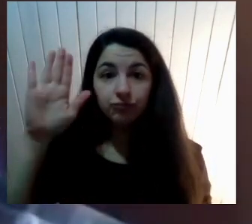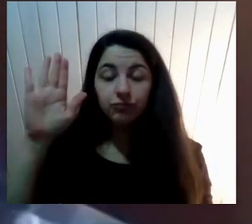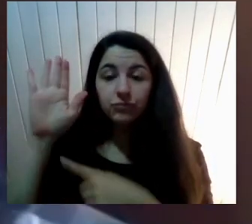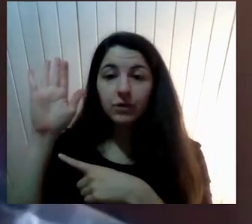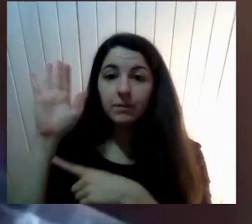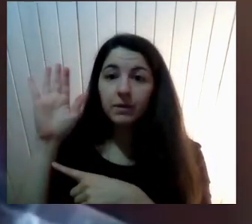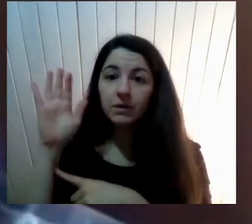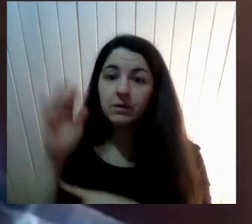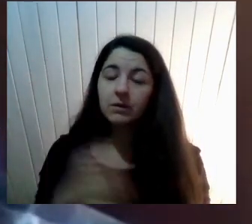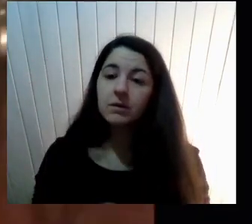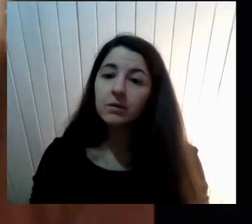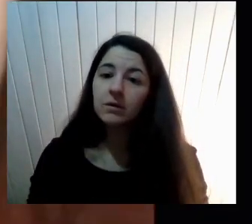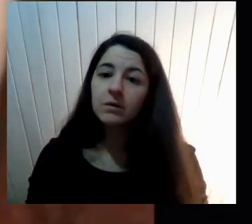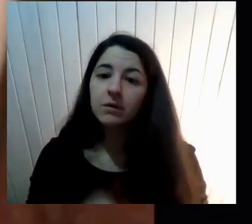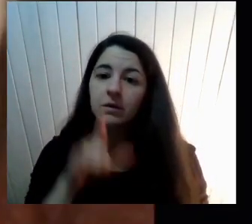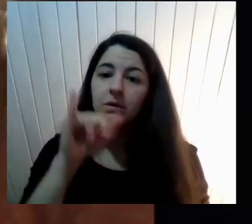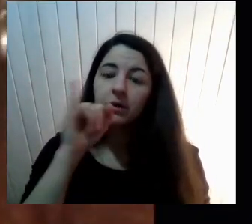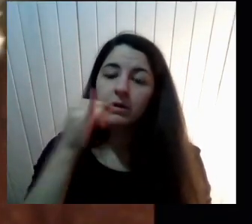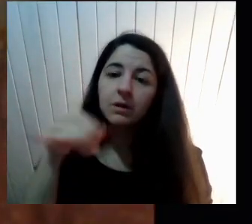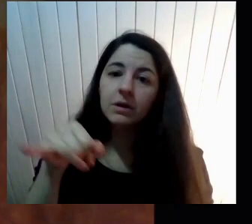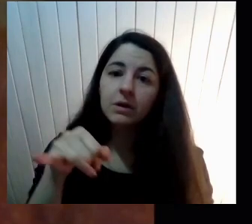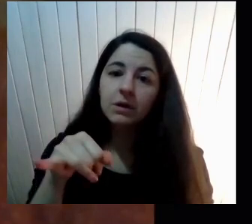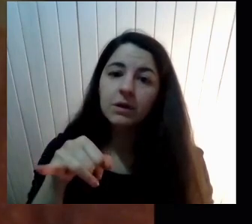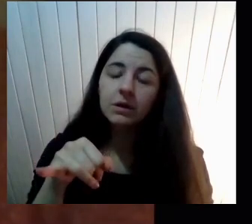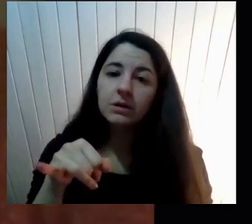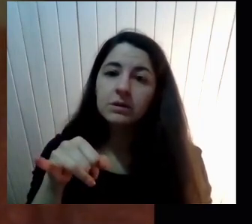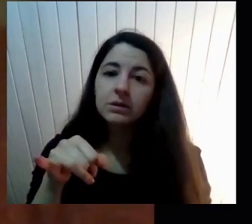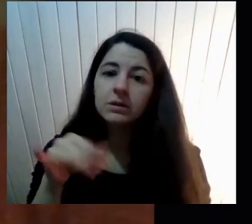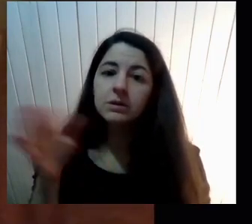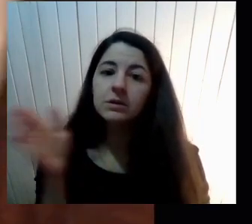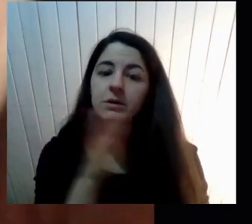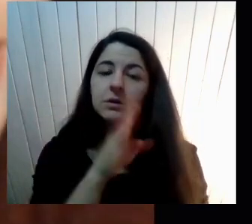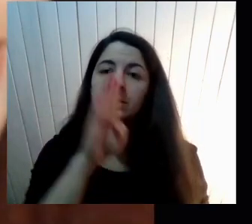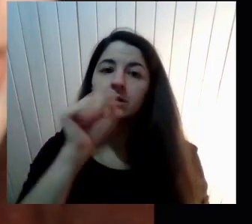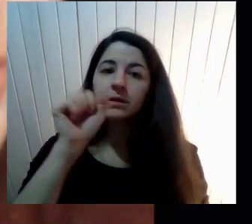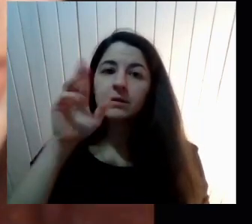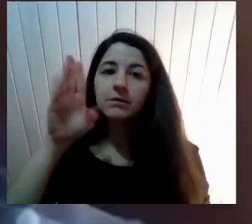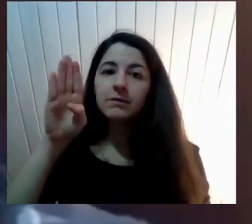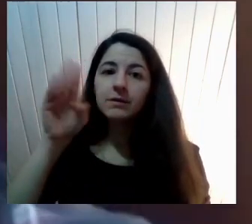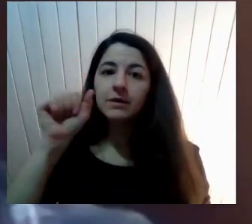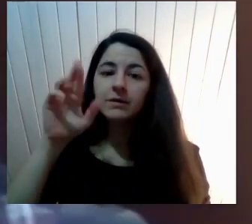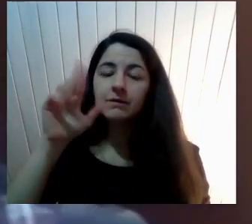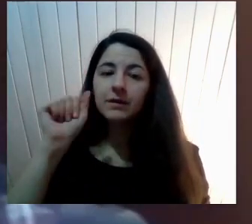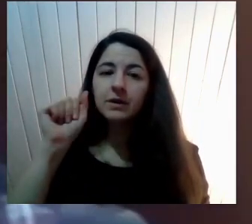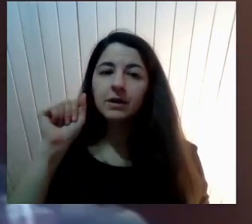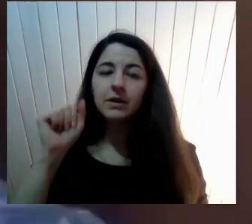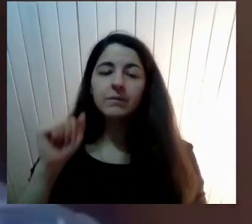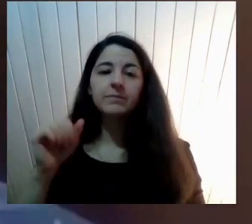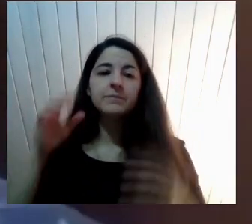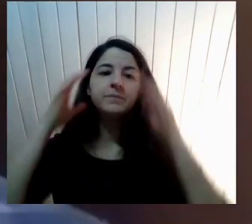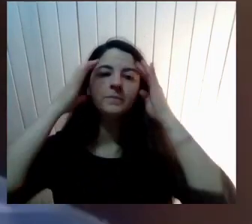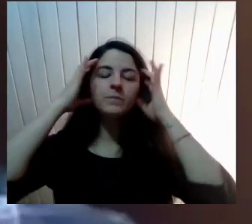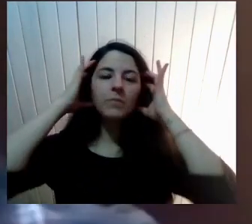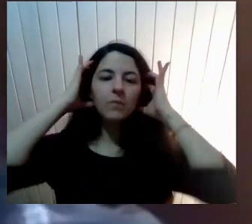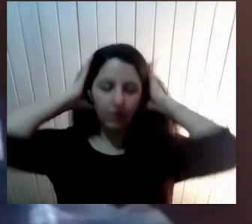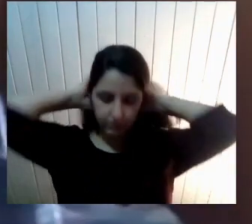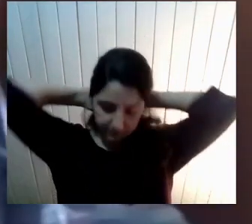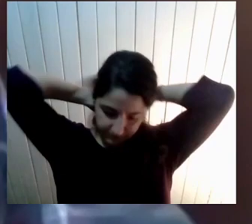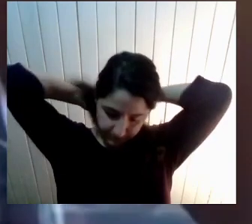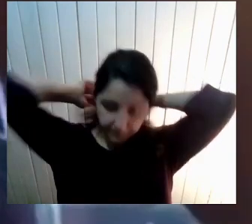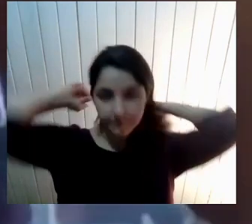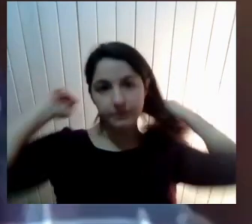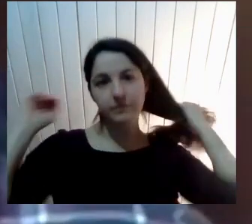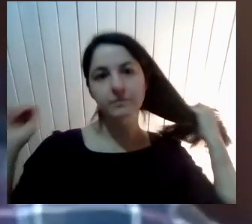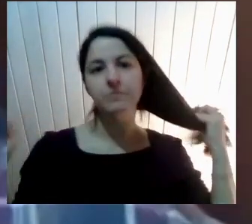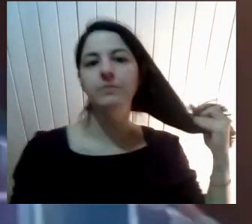No Creo que la Bárbara Había vuelto A levantar la mano Igual No Liz Igual le había levantado La manito Creo Y Bárbara Si está Y